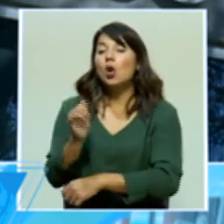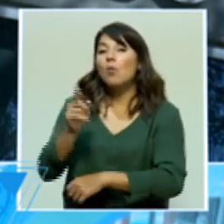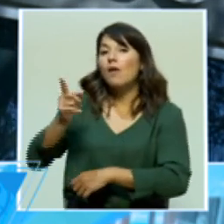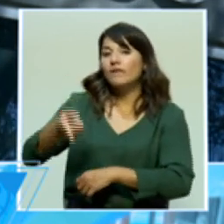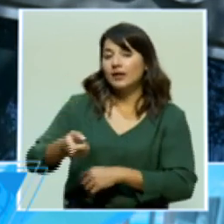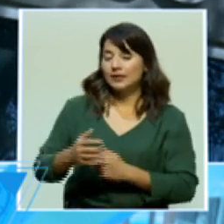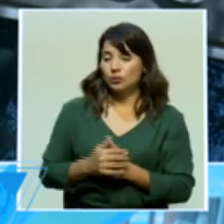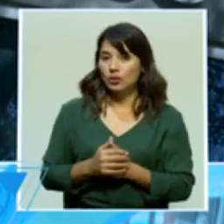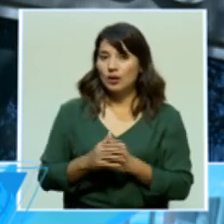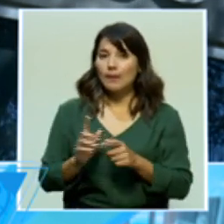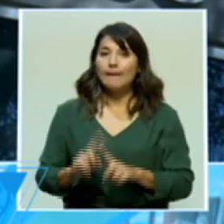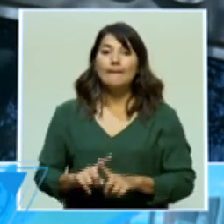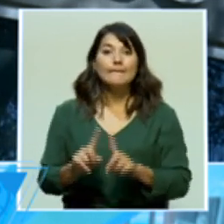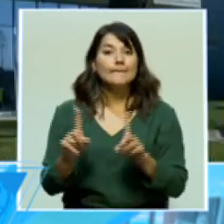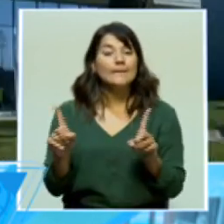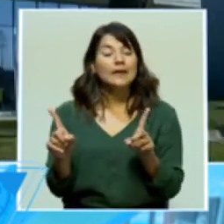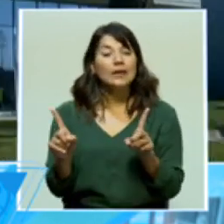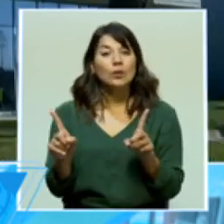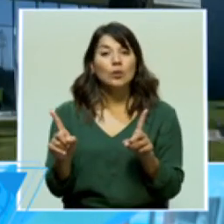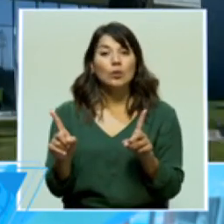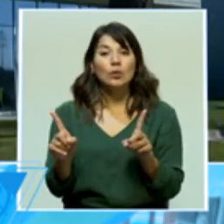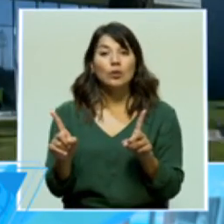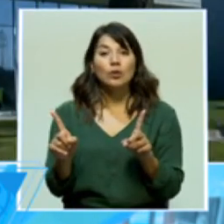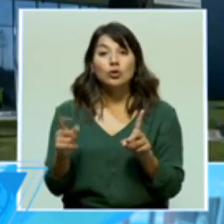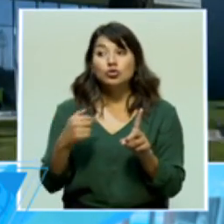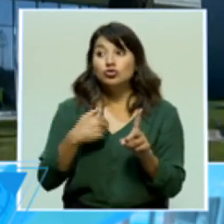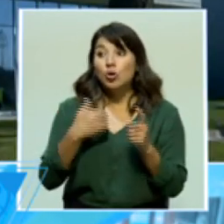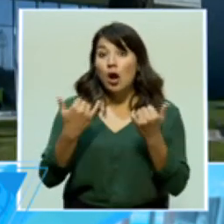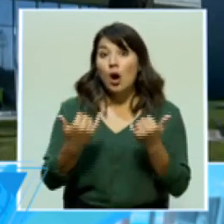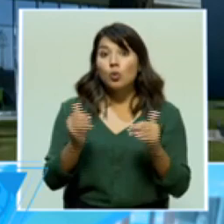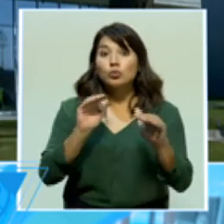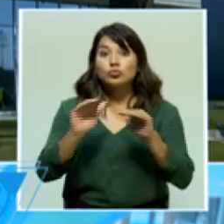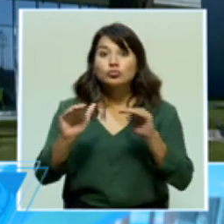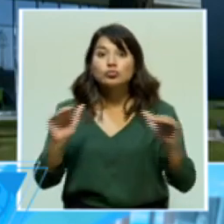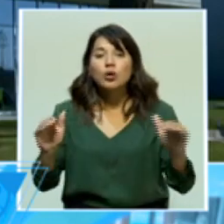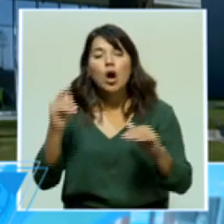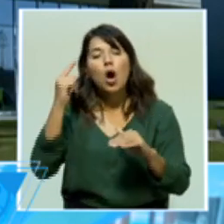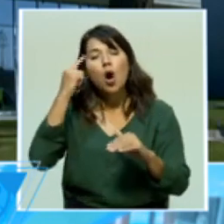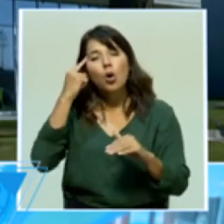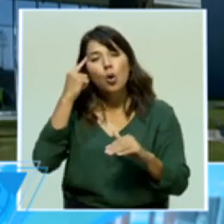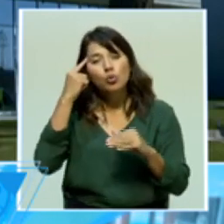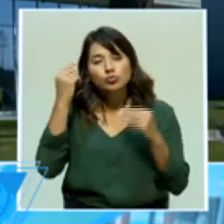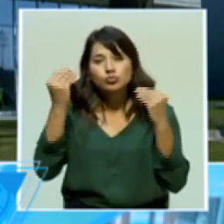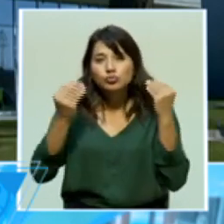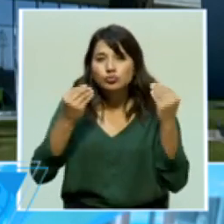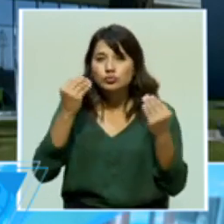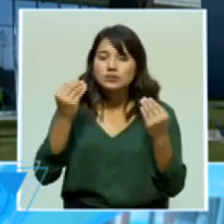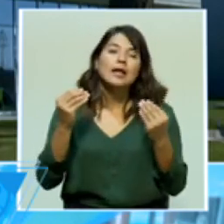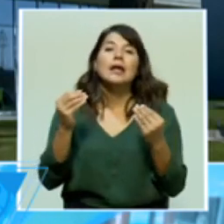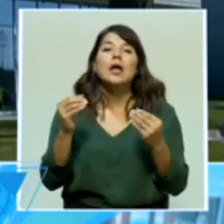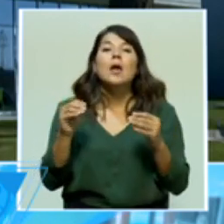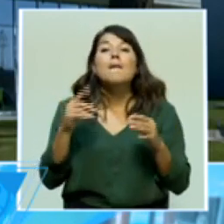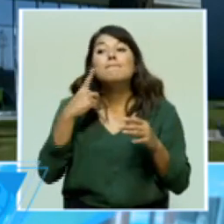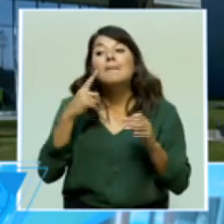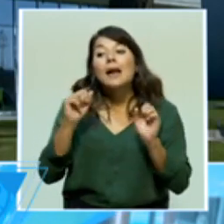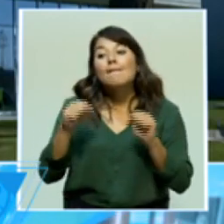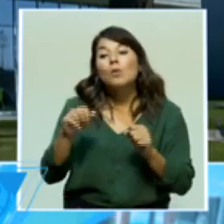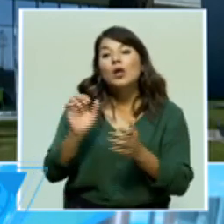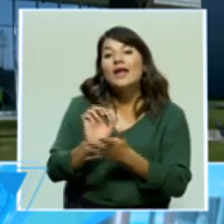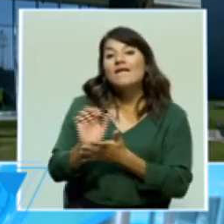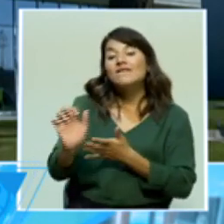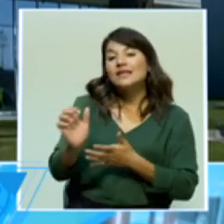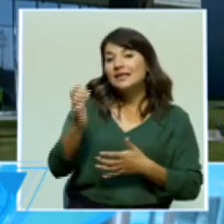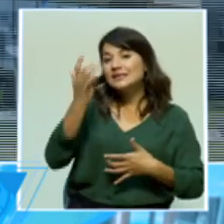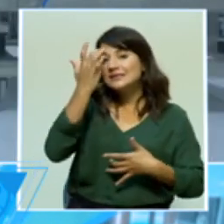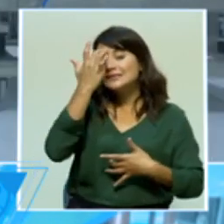Pero, haciendo un llamado a la conciencia, digamos, la manera para prevenir y para